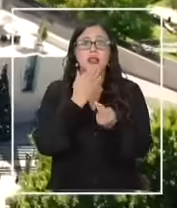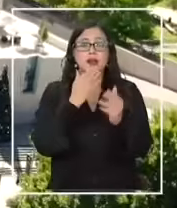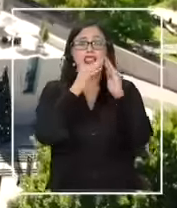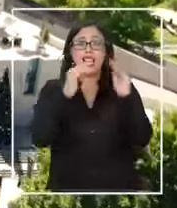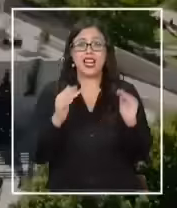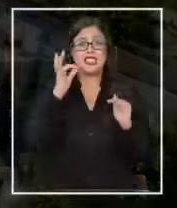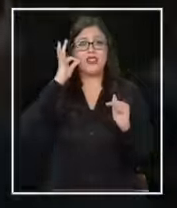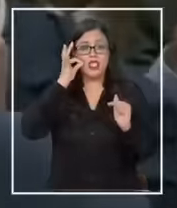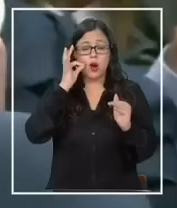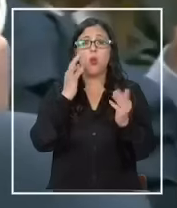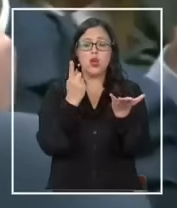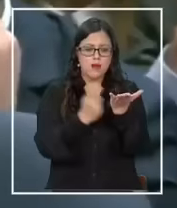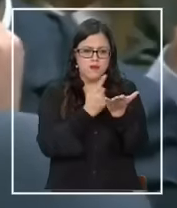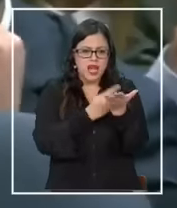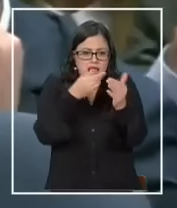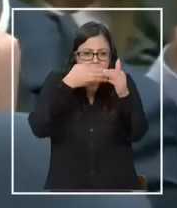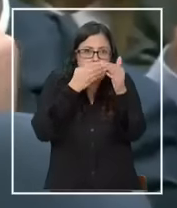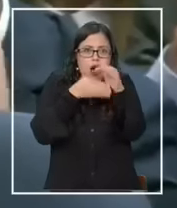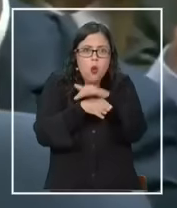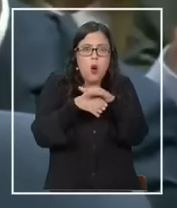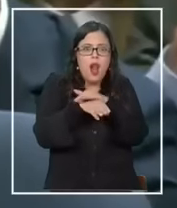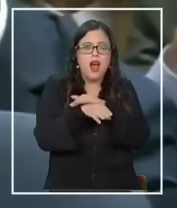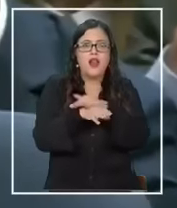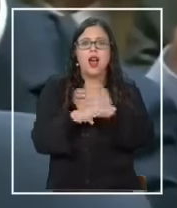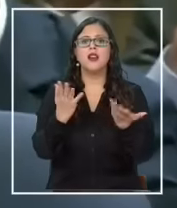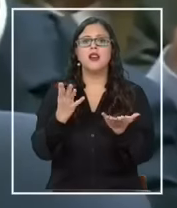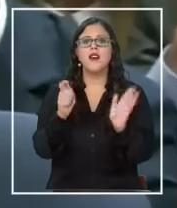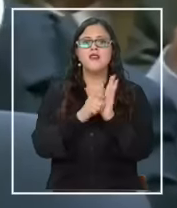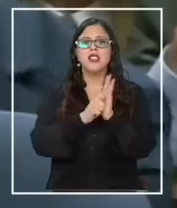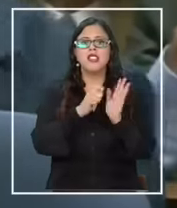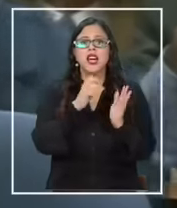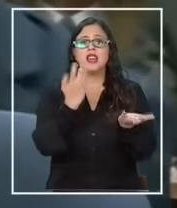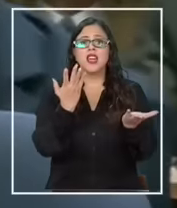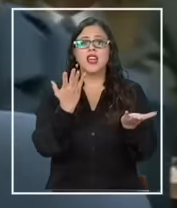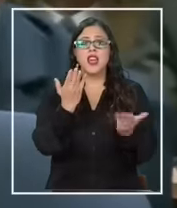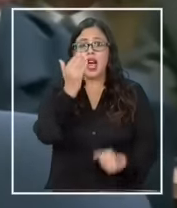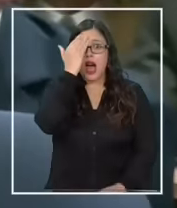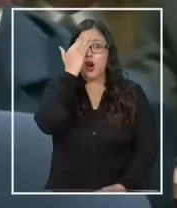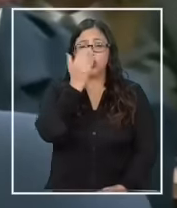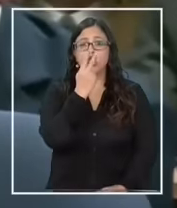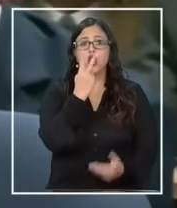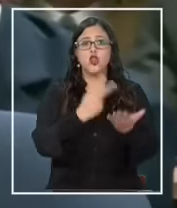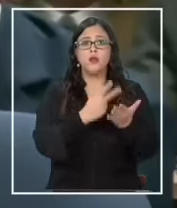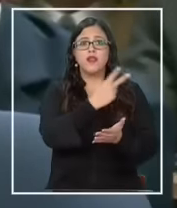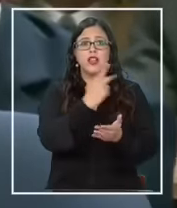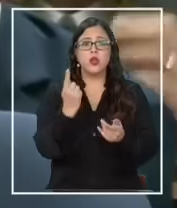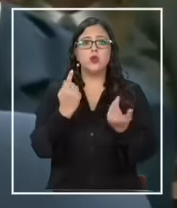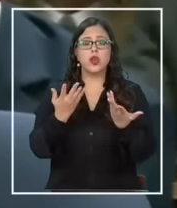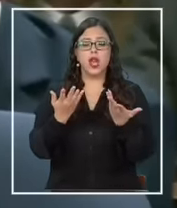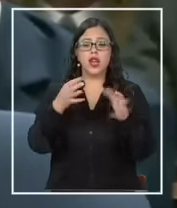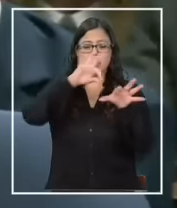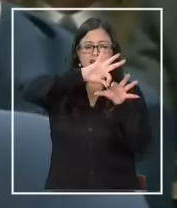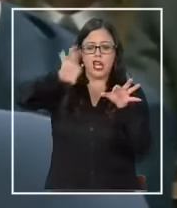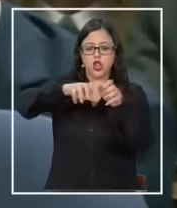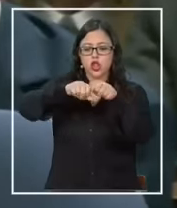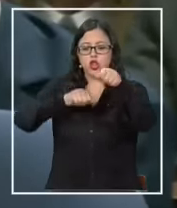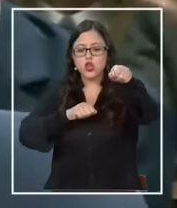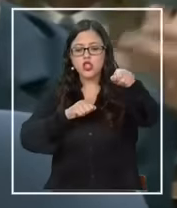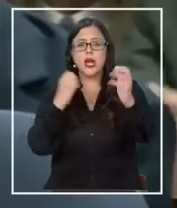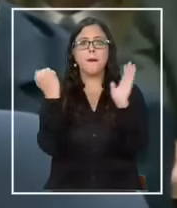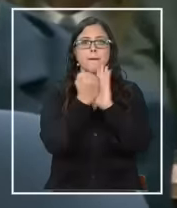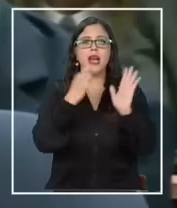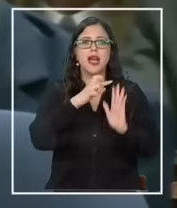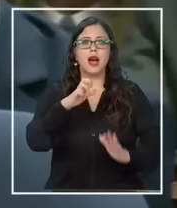efectivo escondido. Con fecha 21 de agosto del 2021, fue encontrado un estuche marca Petricio, contenedor de